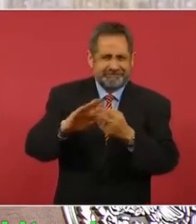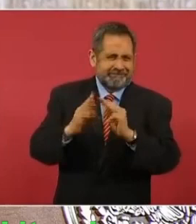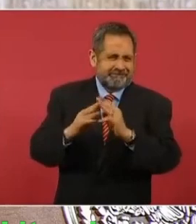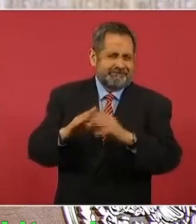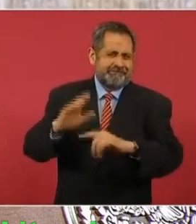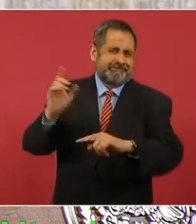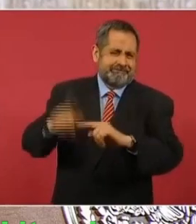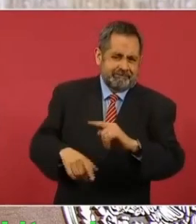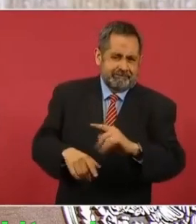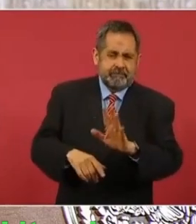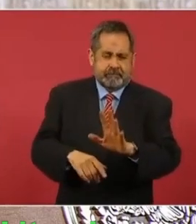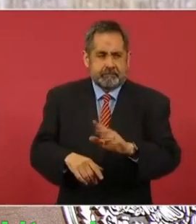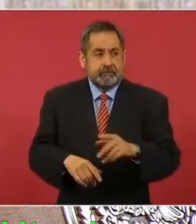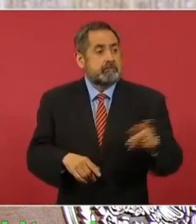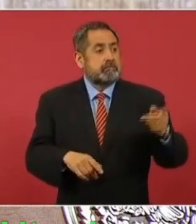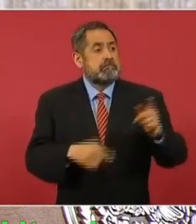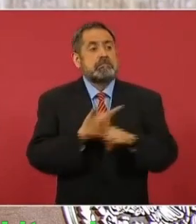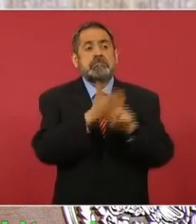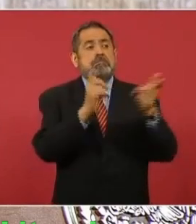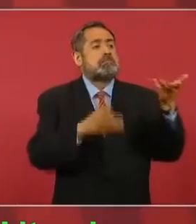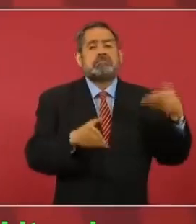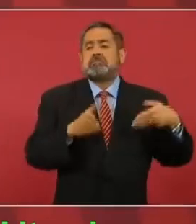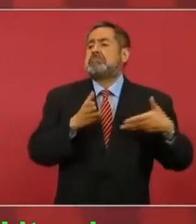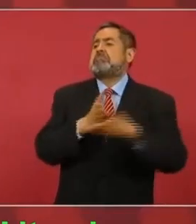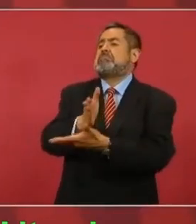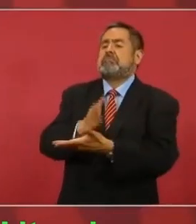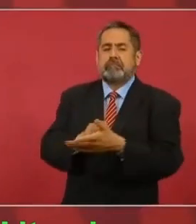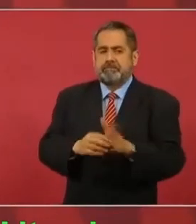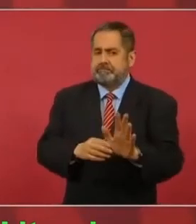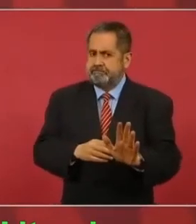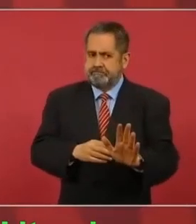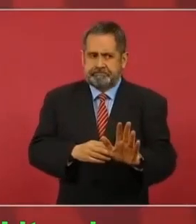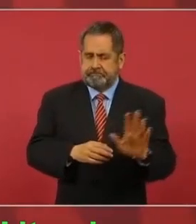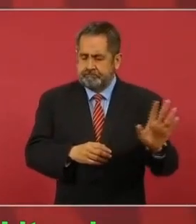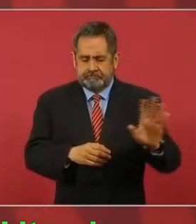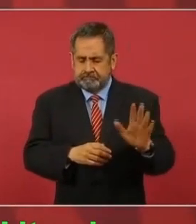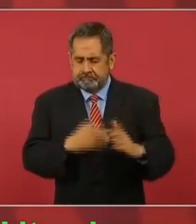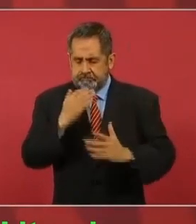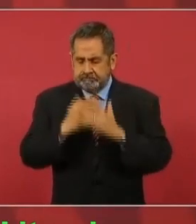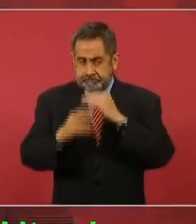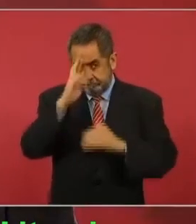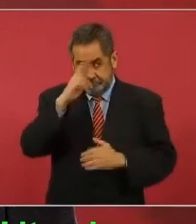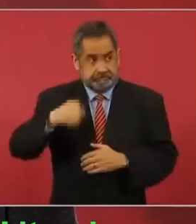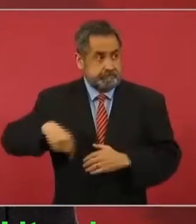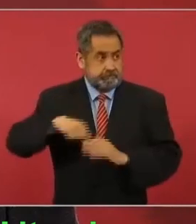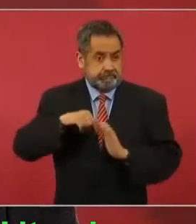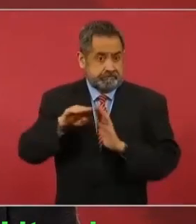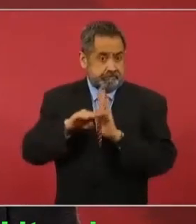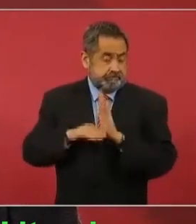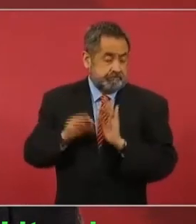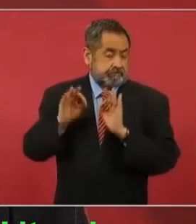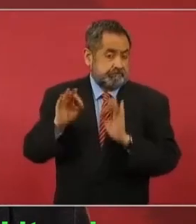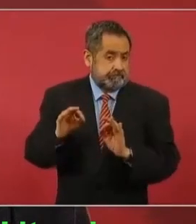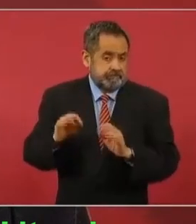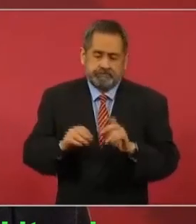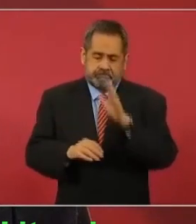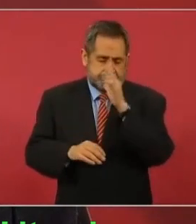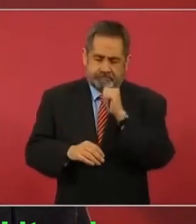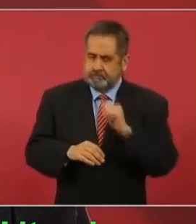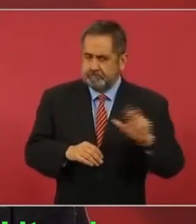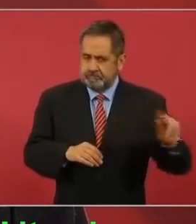pero no podemos permitir que se viole nuestra